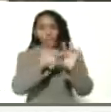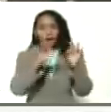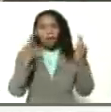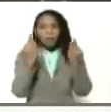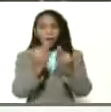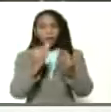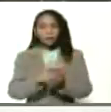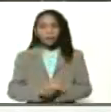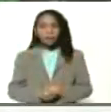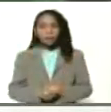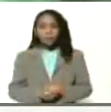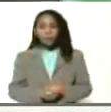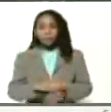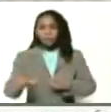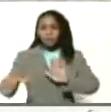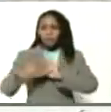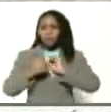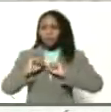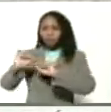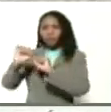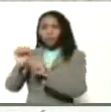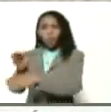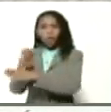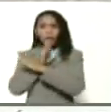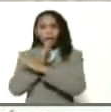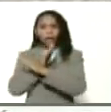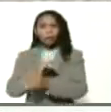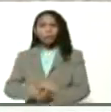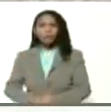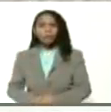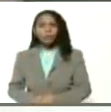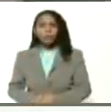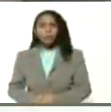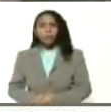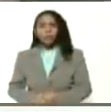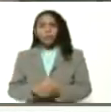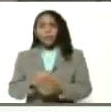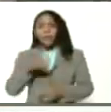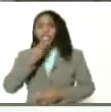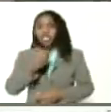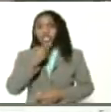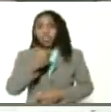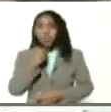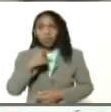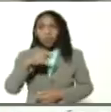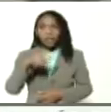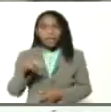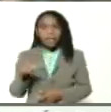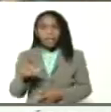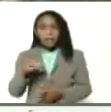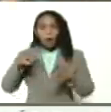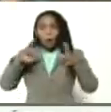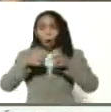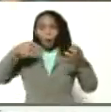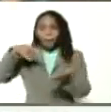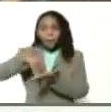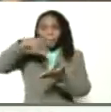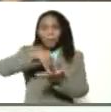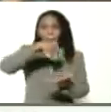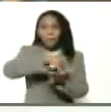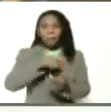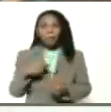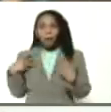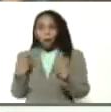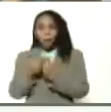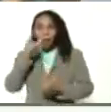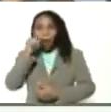antibloqueo de pequeños de rumiantes ovinos y caprinos me acompañan el señor José